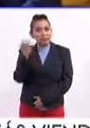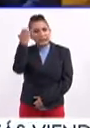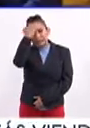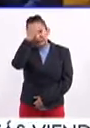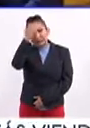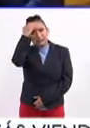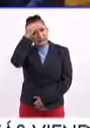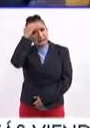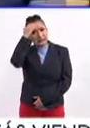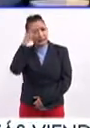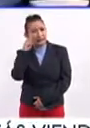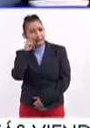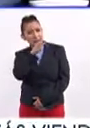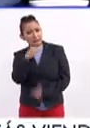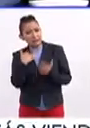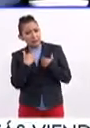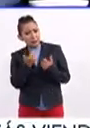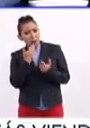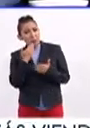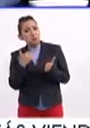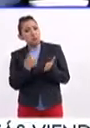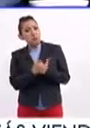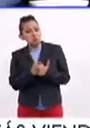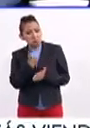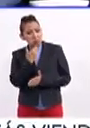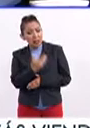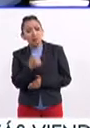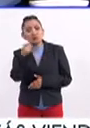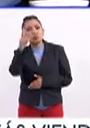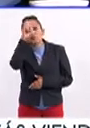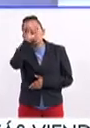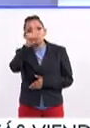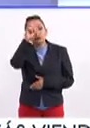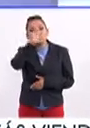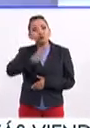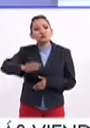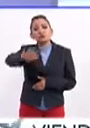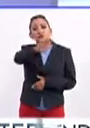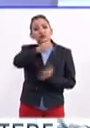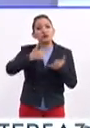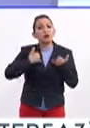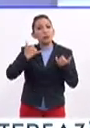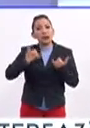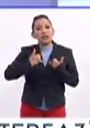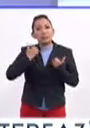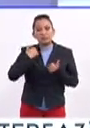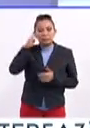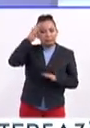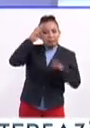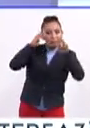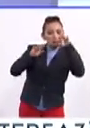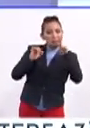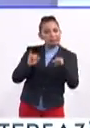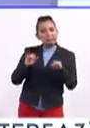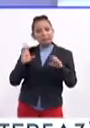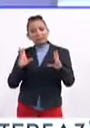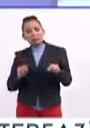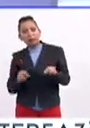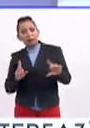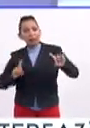experiencia, por lo que podemos entender, muy gratificante. ¿Qué le recomendarías a las personas que están analizando, pensando,